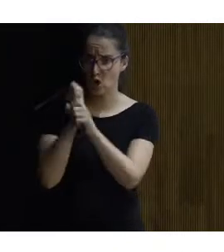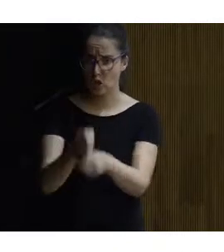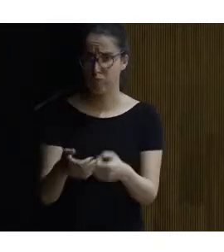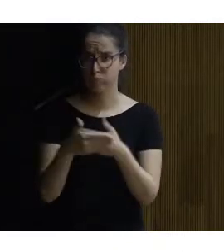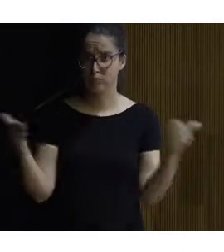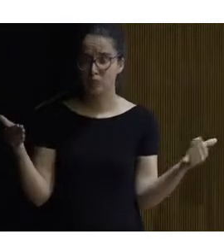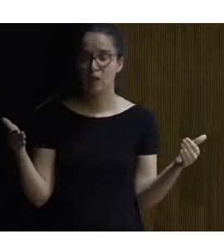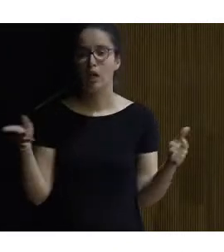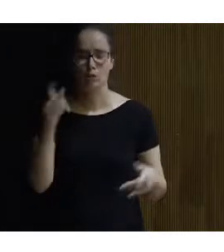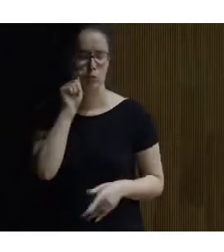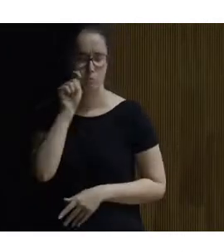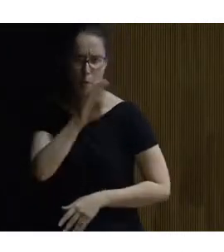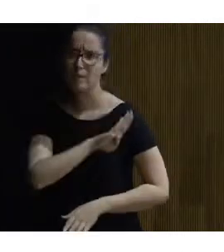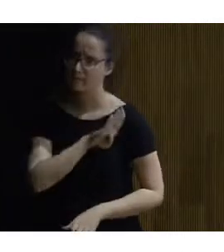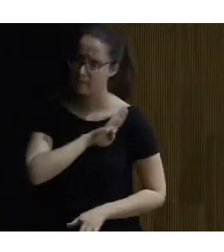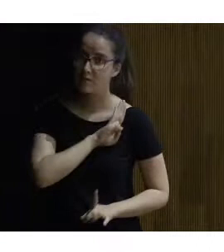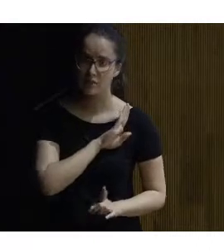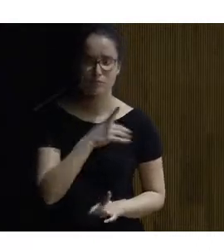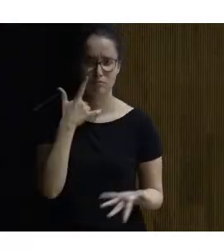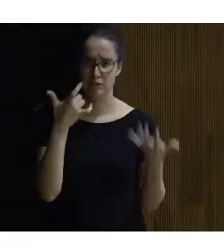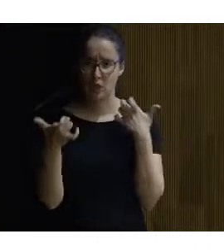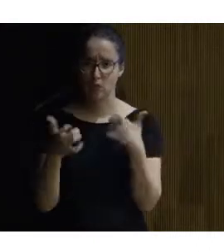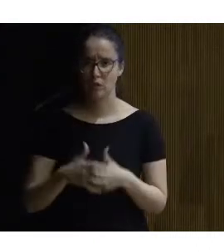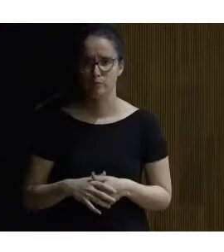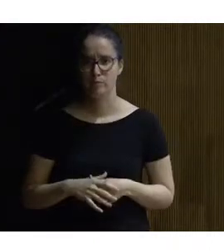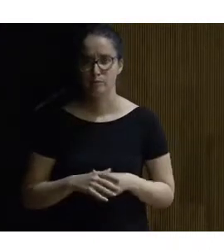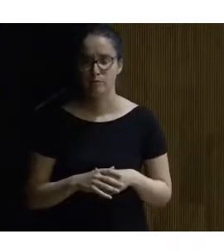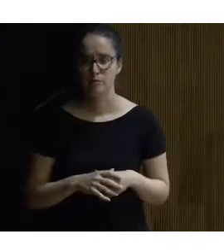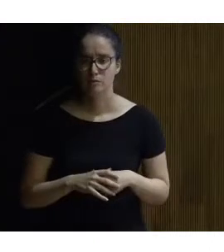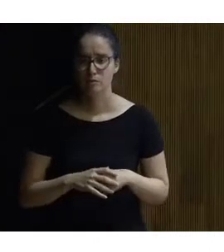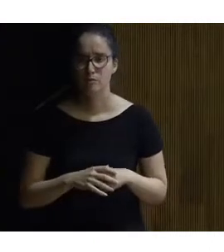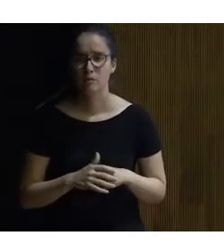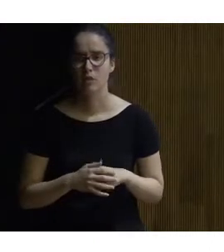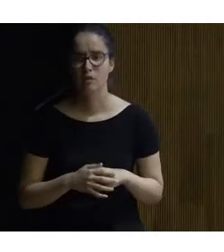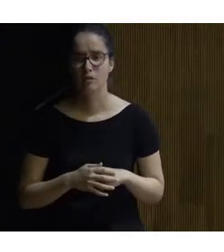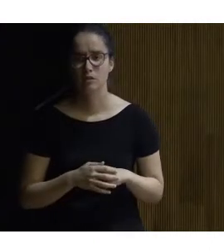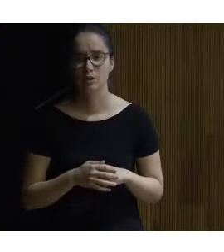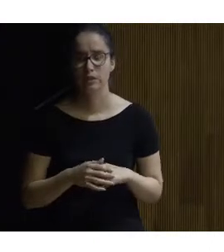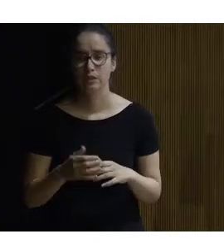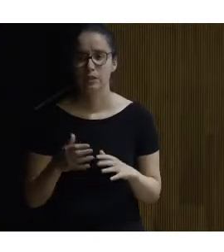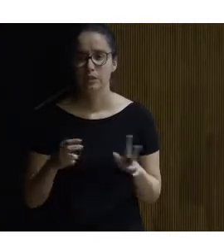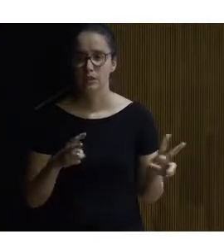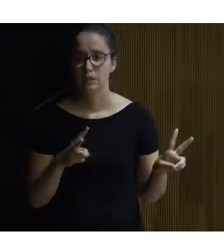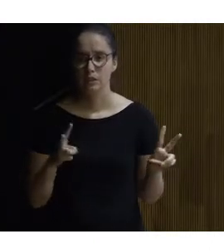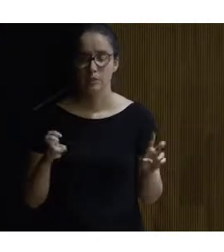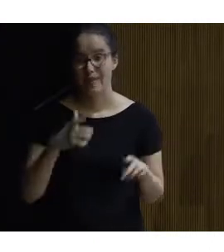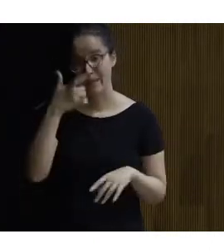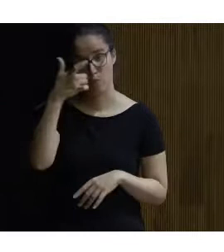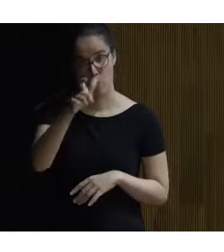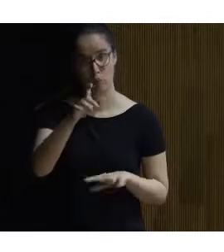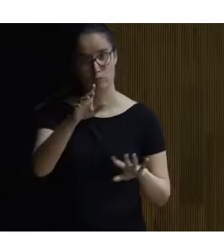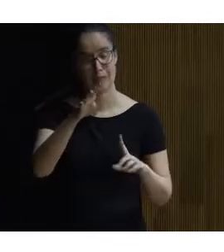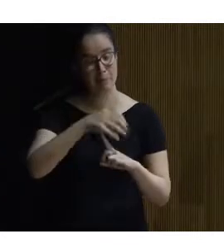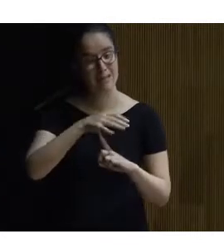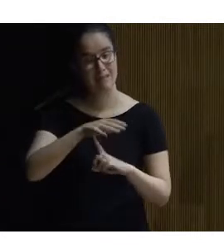el turismo se nota bastante bastante no solamente en lo que es el pueblo donde está